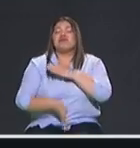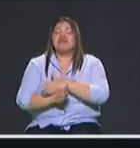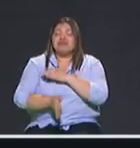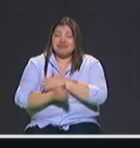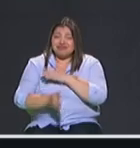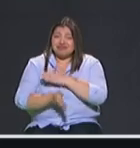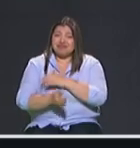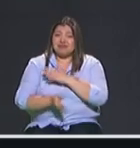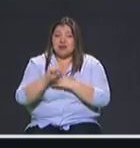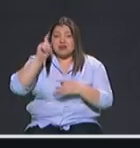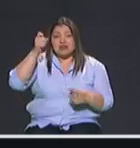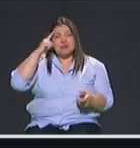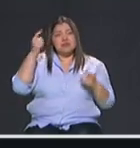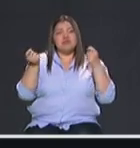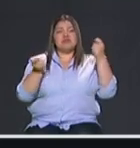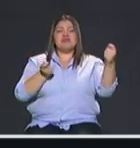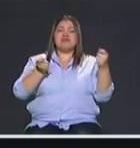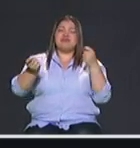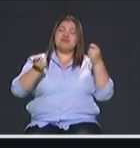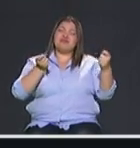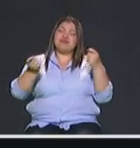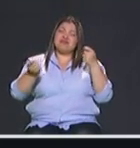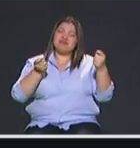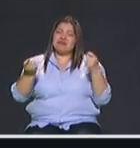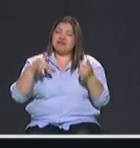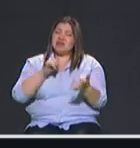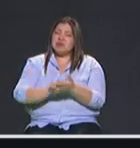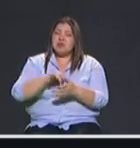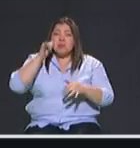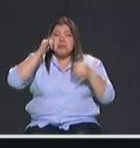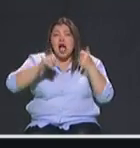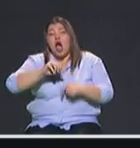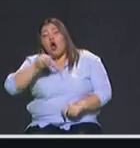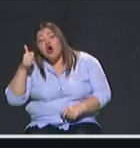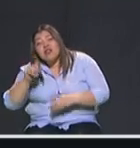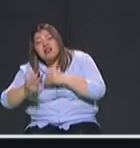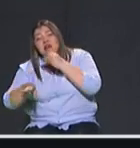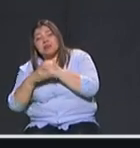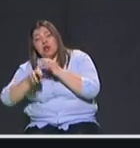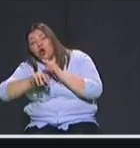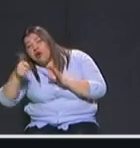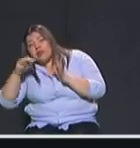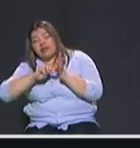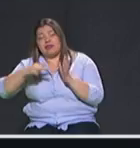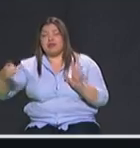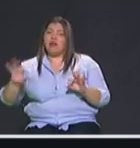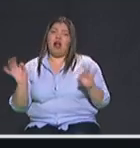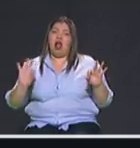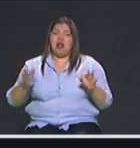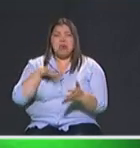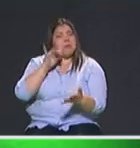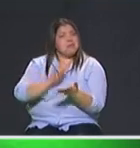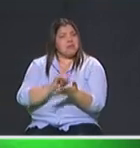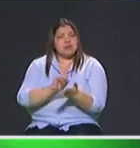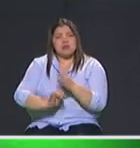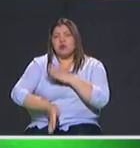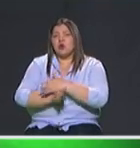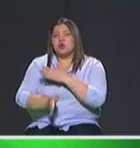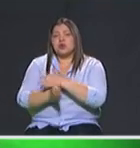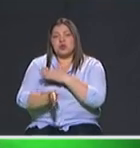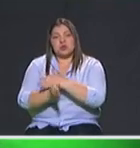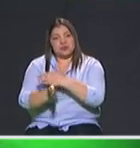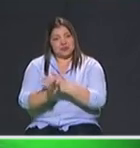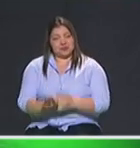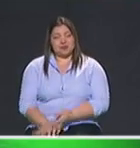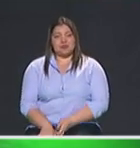ya la tenemos no podemos ir a traer ahora otra nueva tecnología ya está instalada y está funcionando muy bien Muy bien